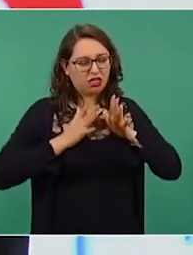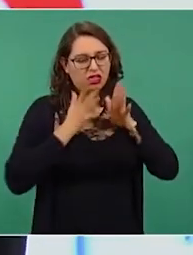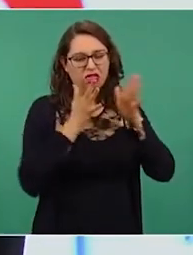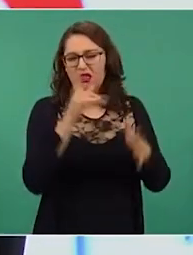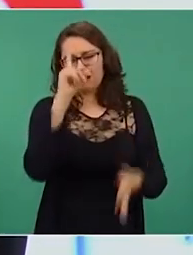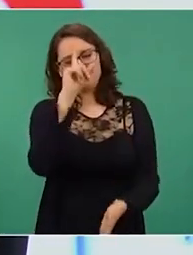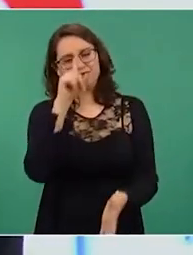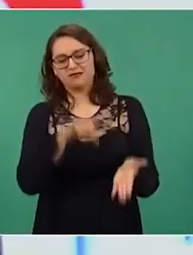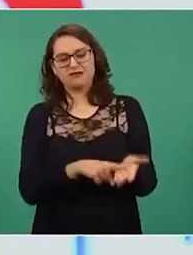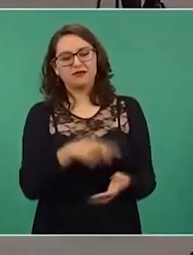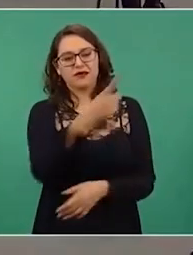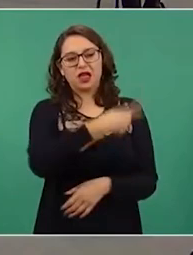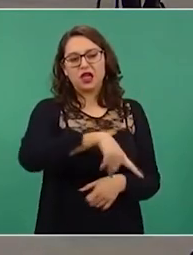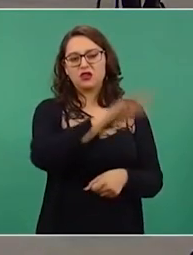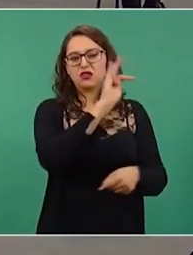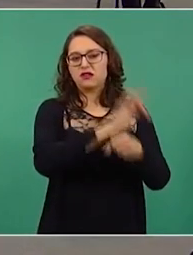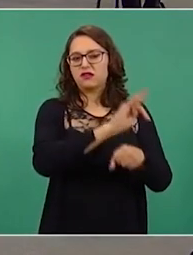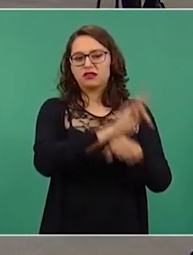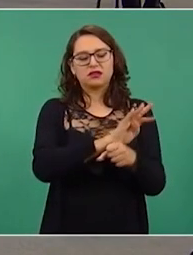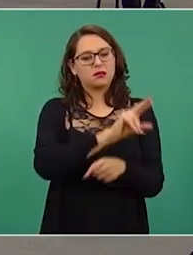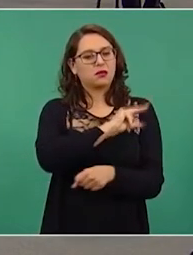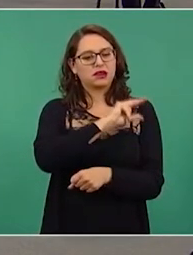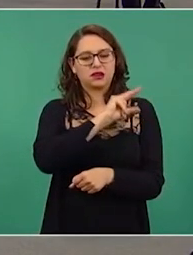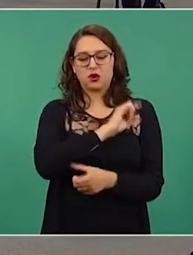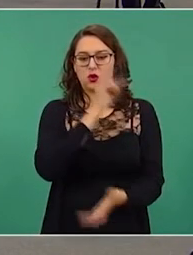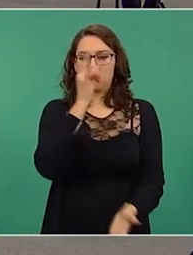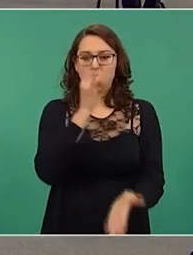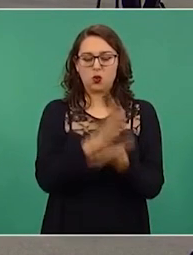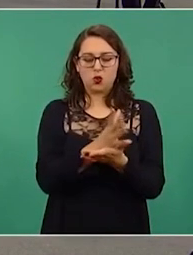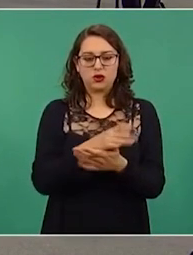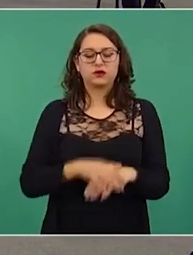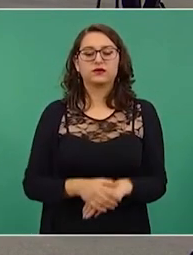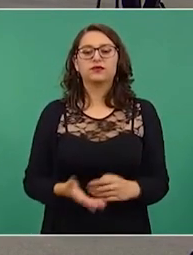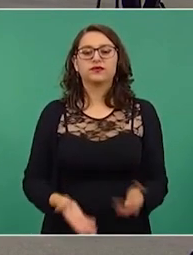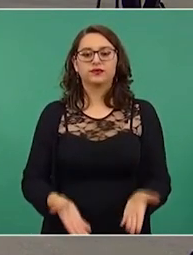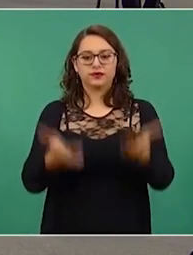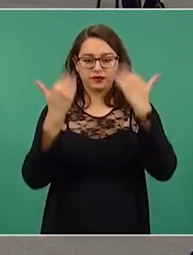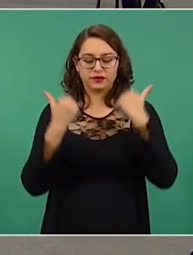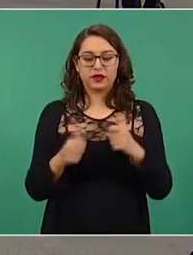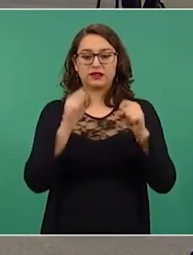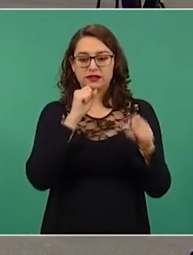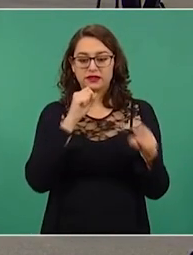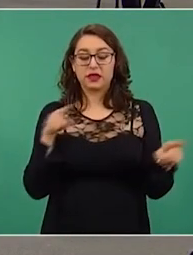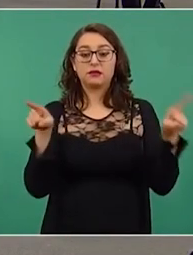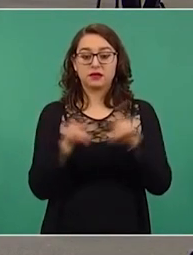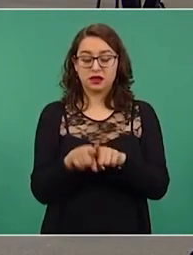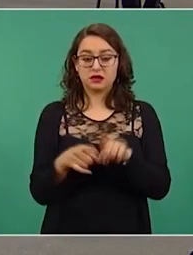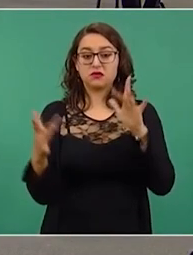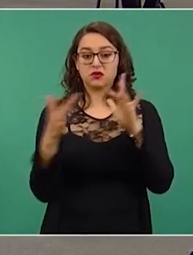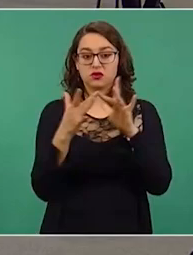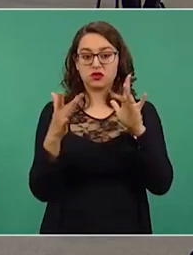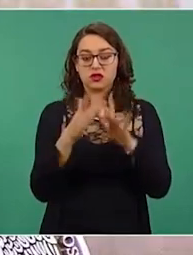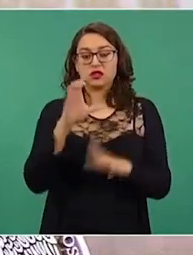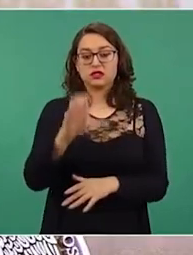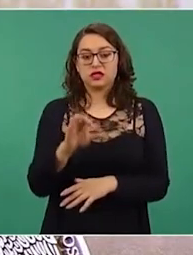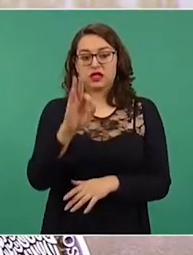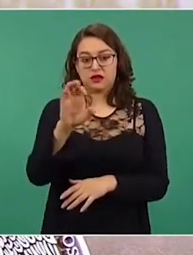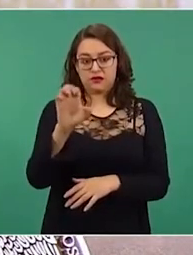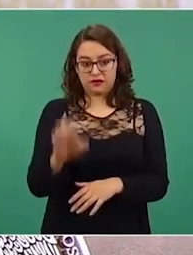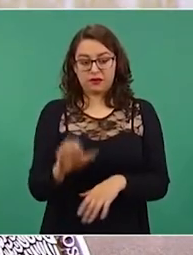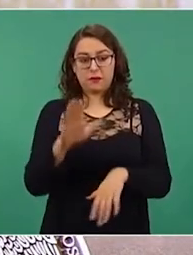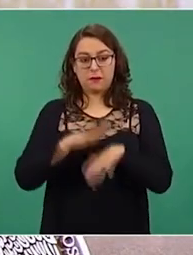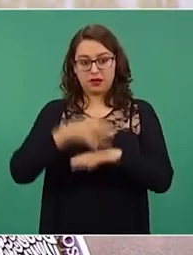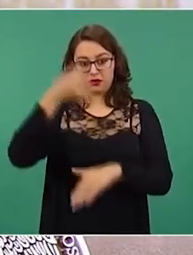privadas. Y les vamos a estar pasando el enlace de la Comisión Federal de Electricidad para abundar en